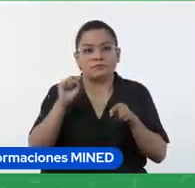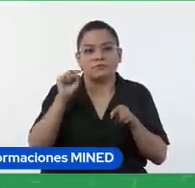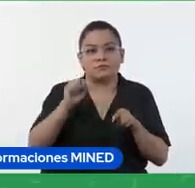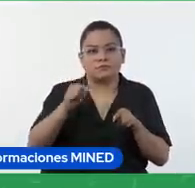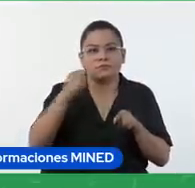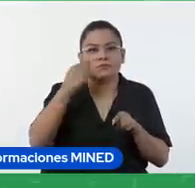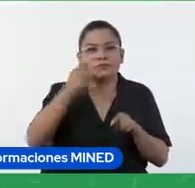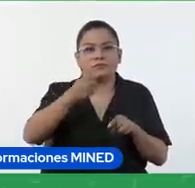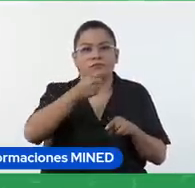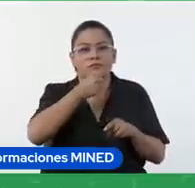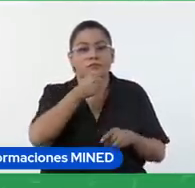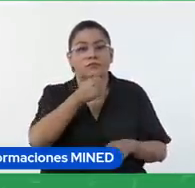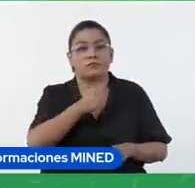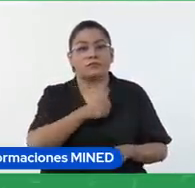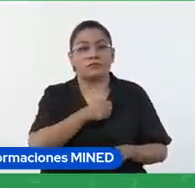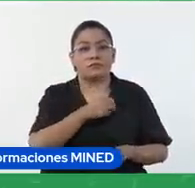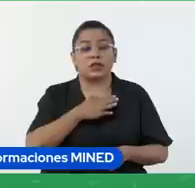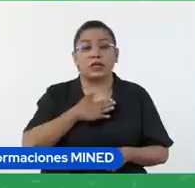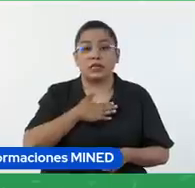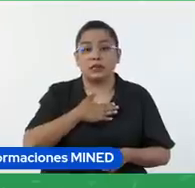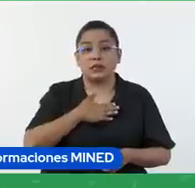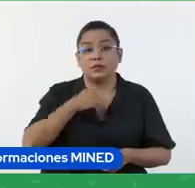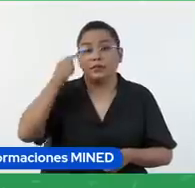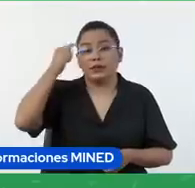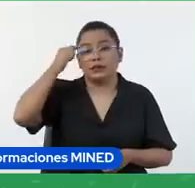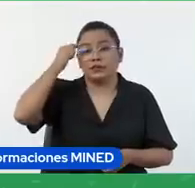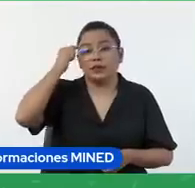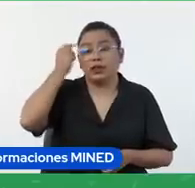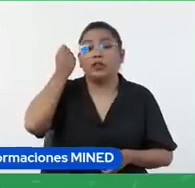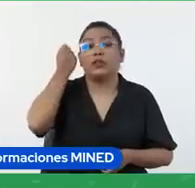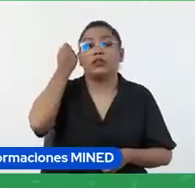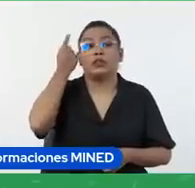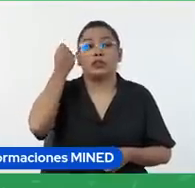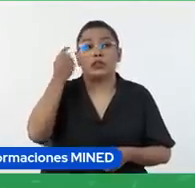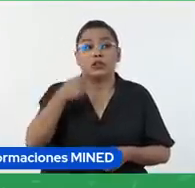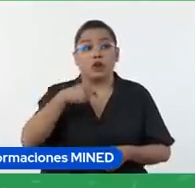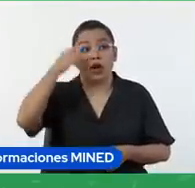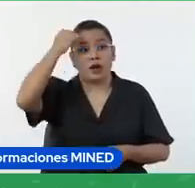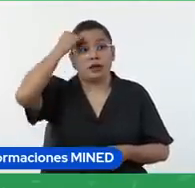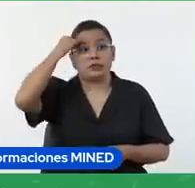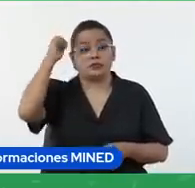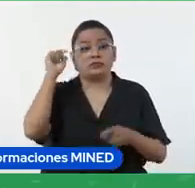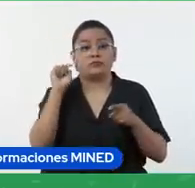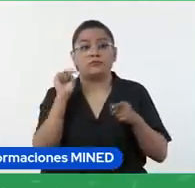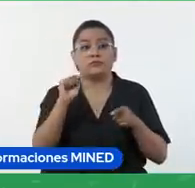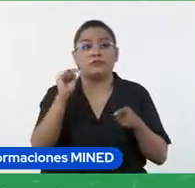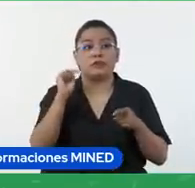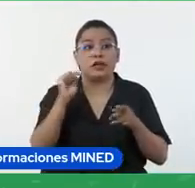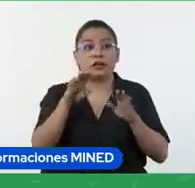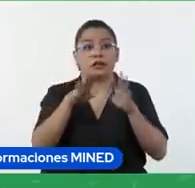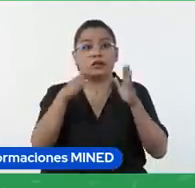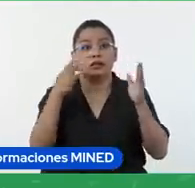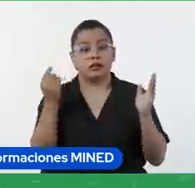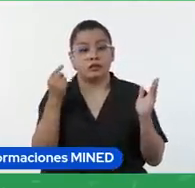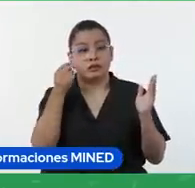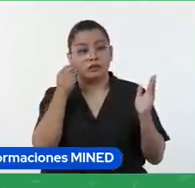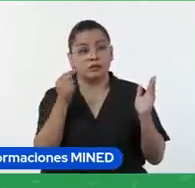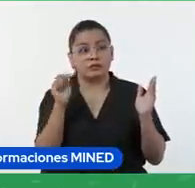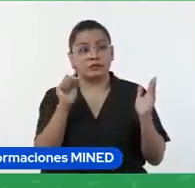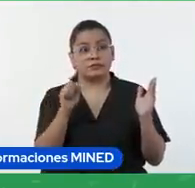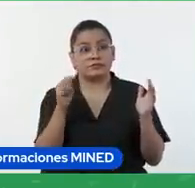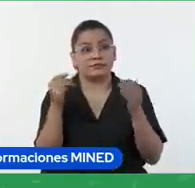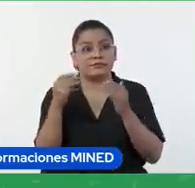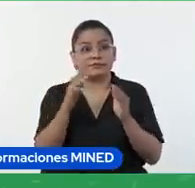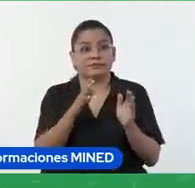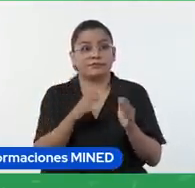información de la tarea y mi reflexión sobre lo que aprendí hago clic y voy a ir a una página diferente